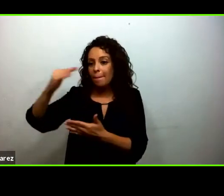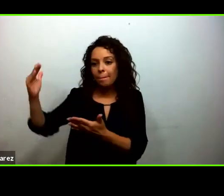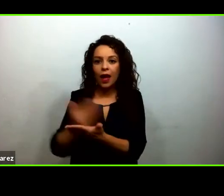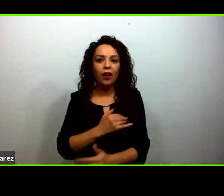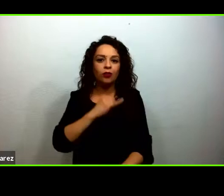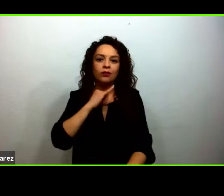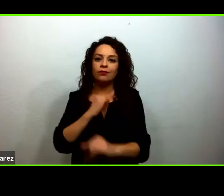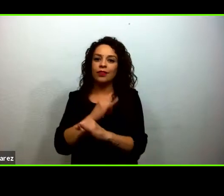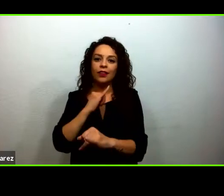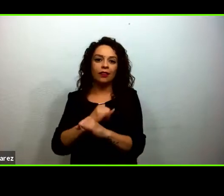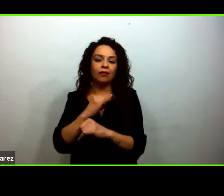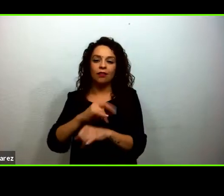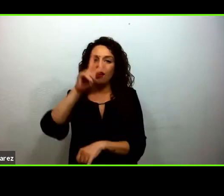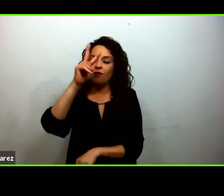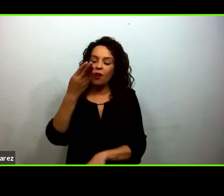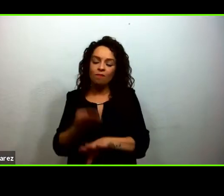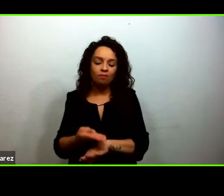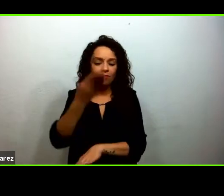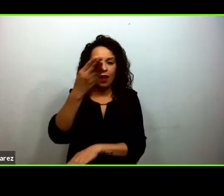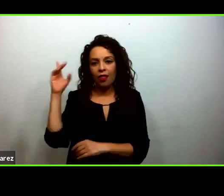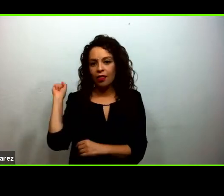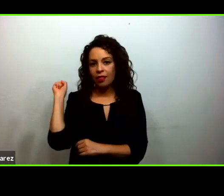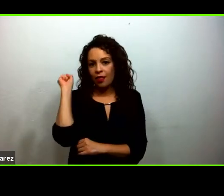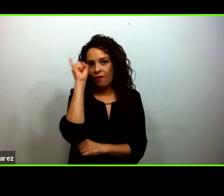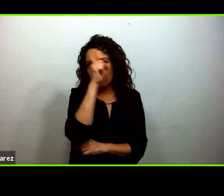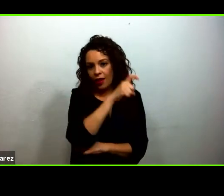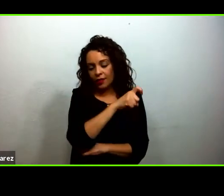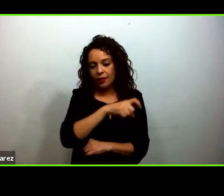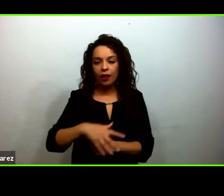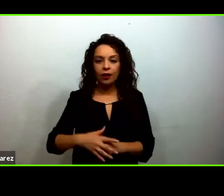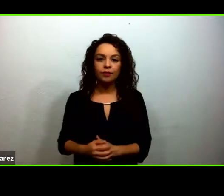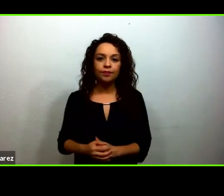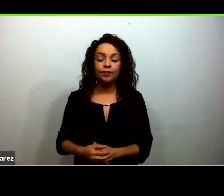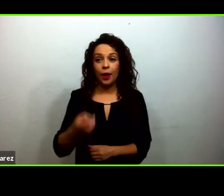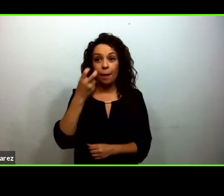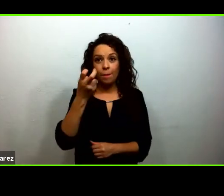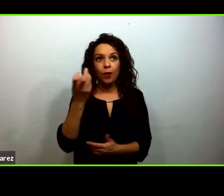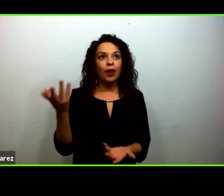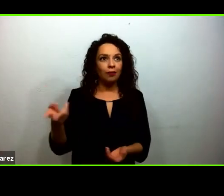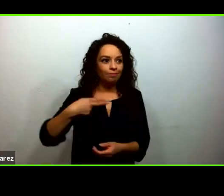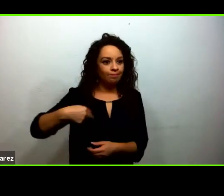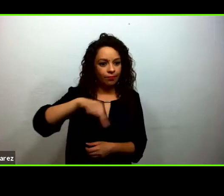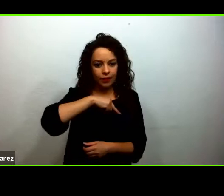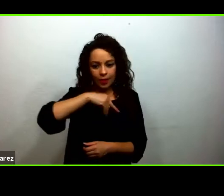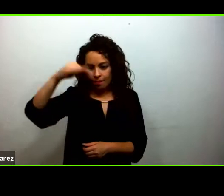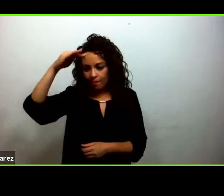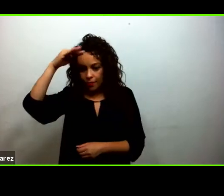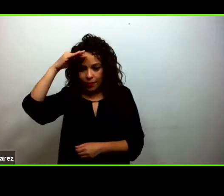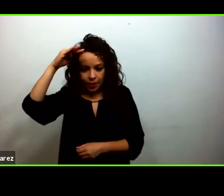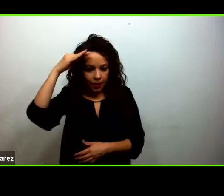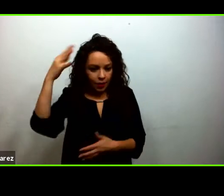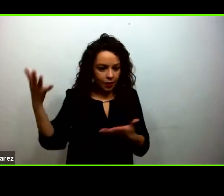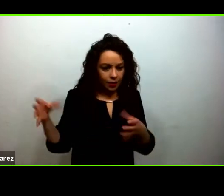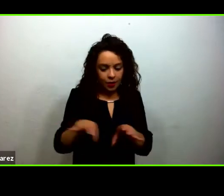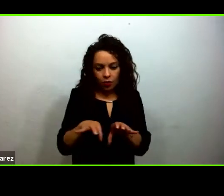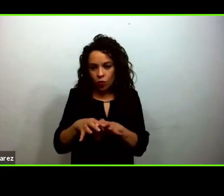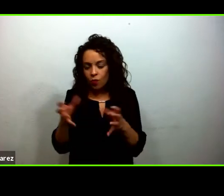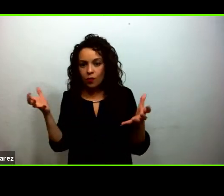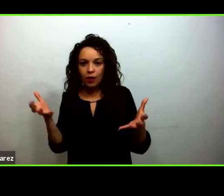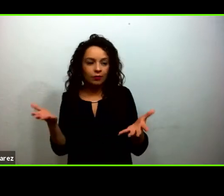complica demasiado entonces pensamos en qué podíamos hacer para